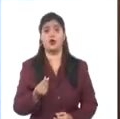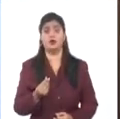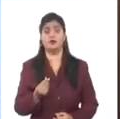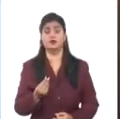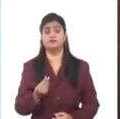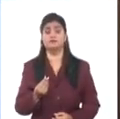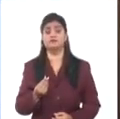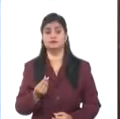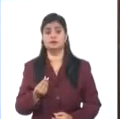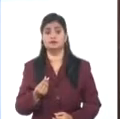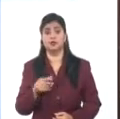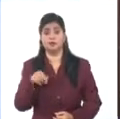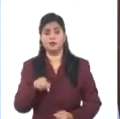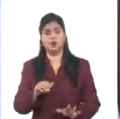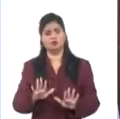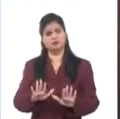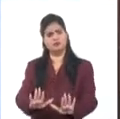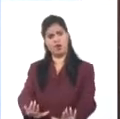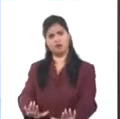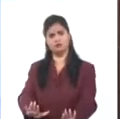generaciones, lo dan todo por sentado.